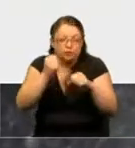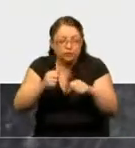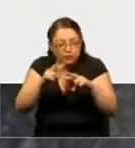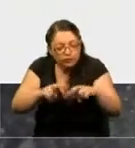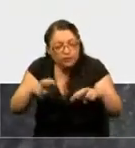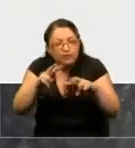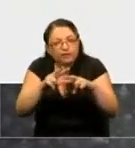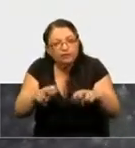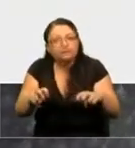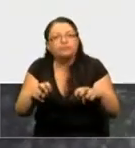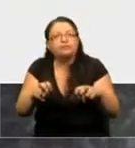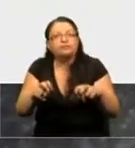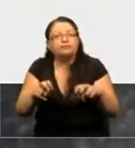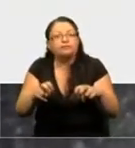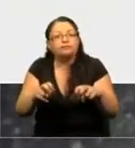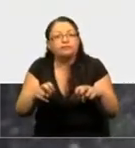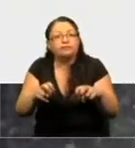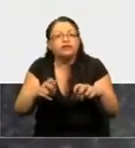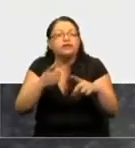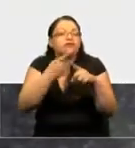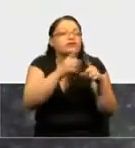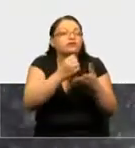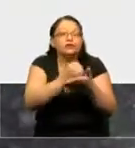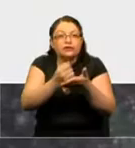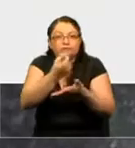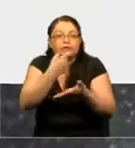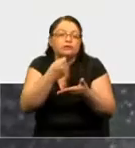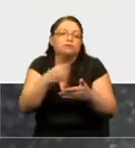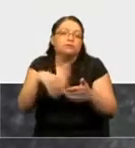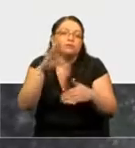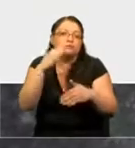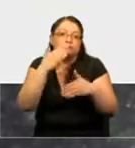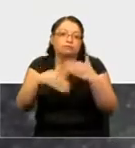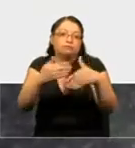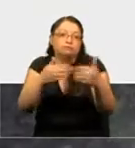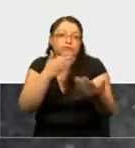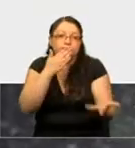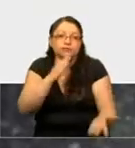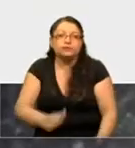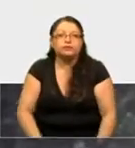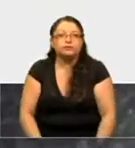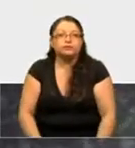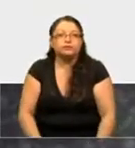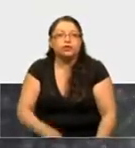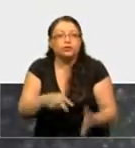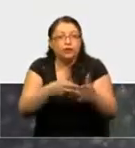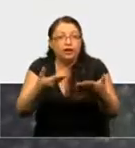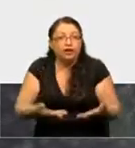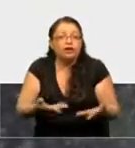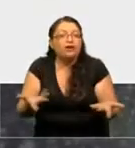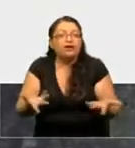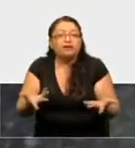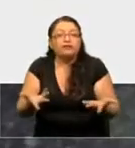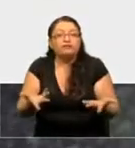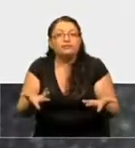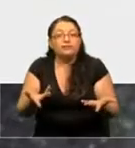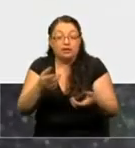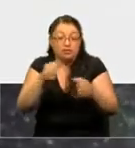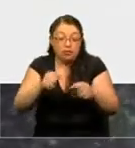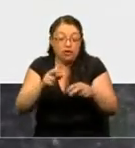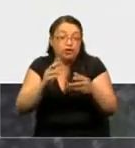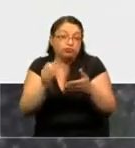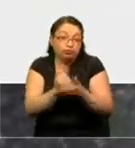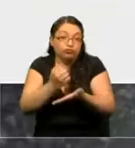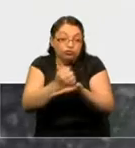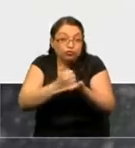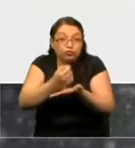de fármacos que sea mucho más eficiente. Uno de los problemas actuales es que para llegar a un fármaco hay